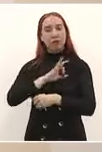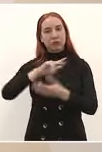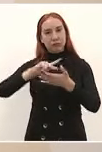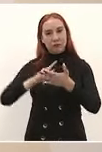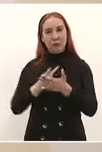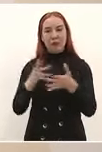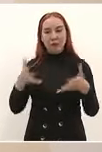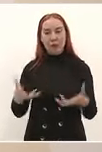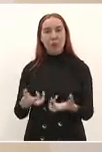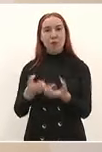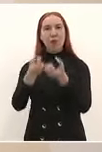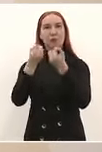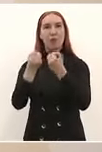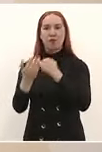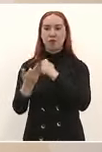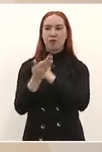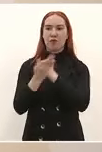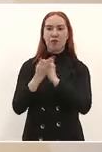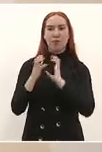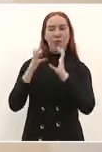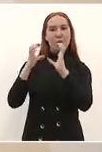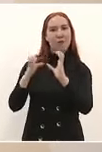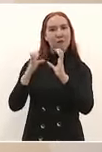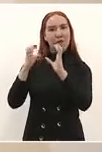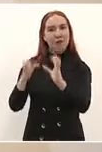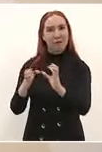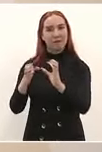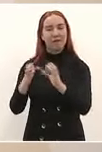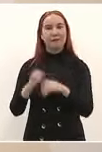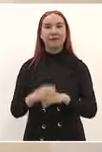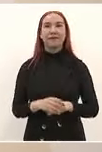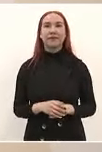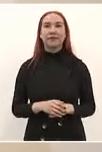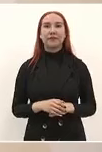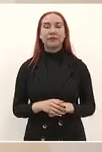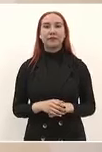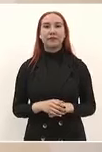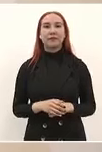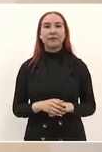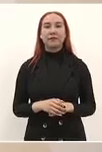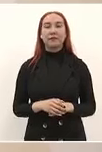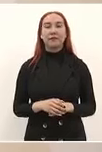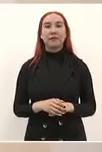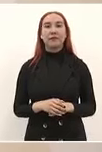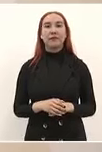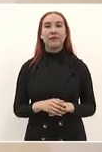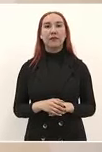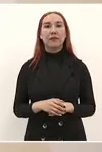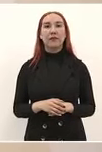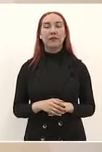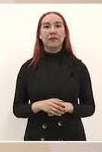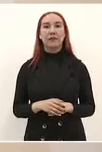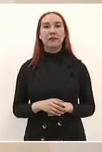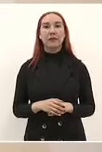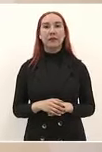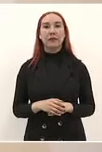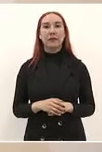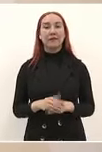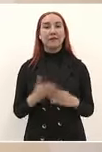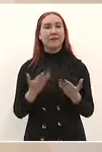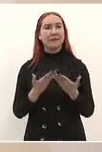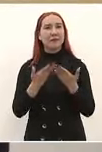por eso tenemos que también